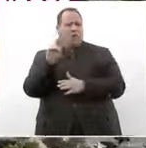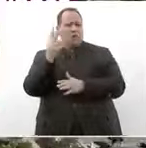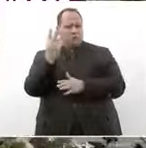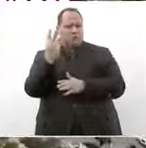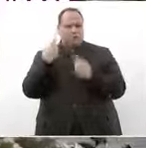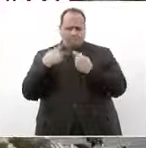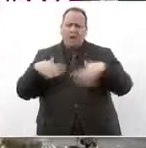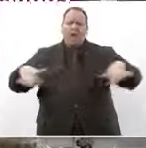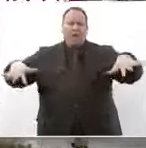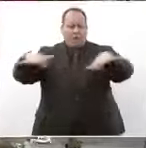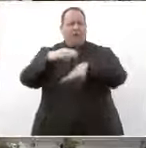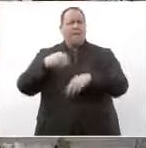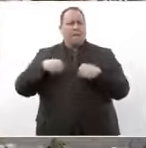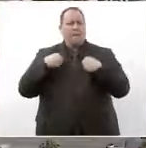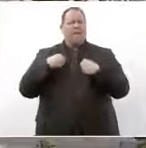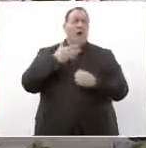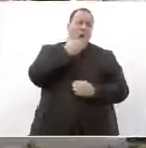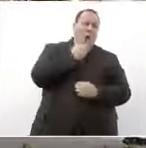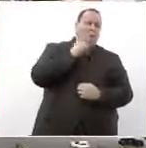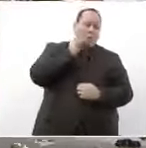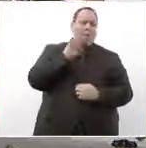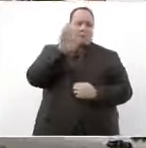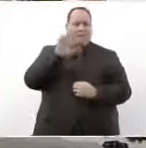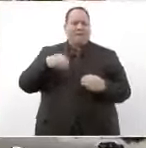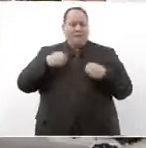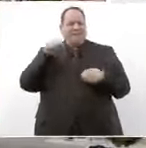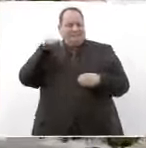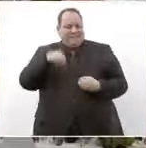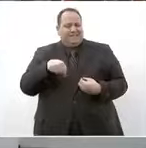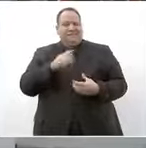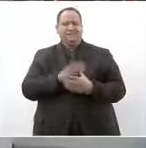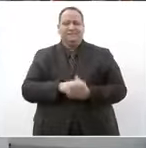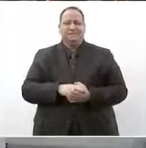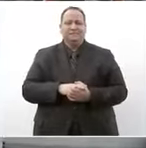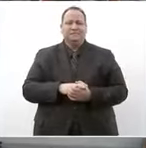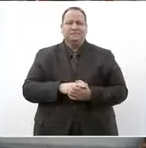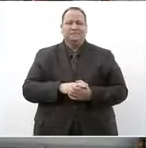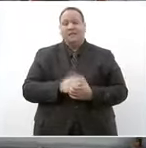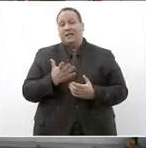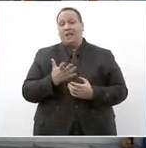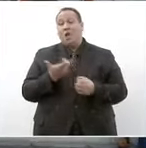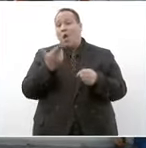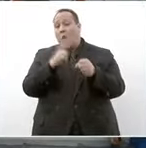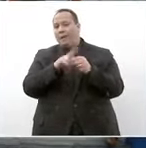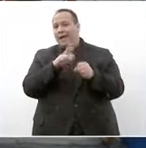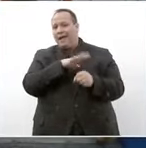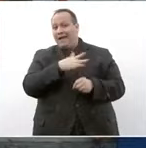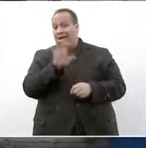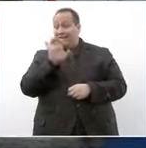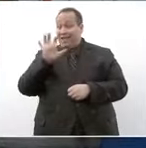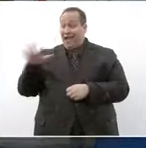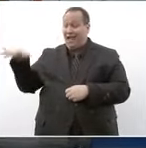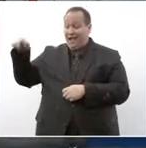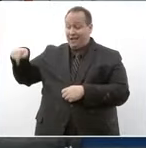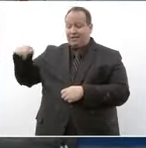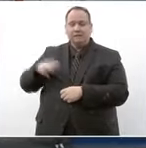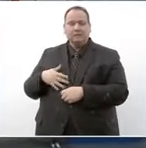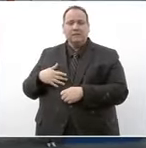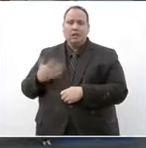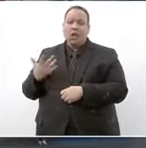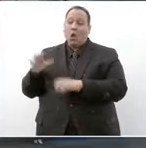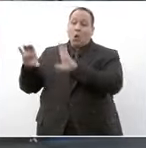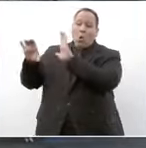583 bajacalifornianas y bajacalifornianos en el hospital general Ensenada